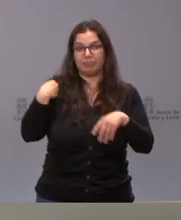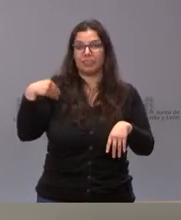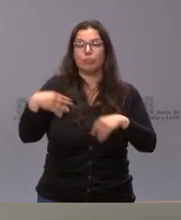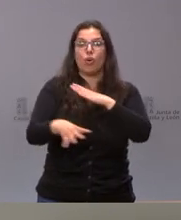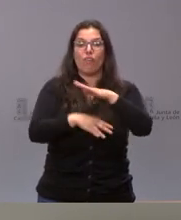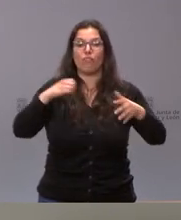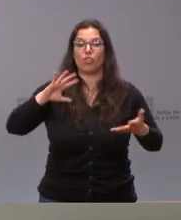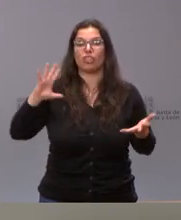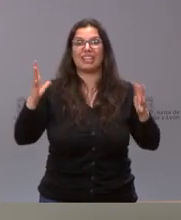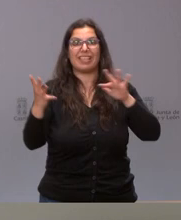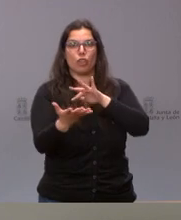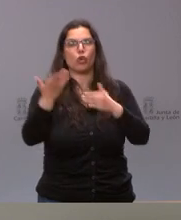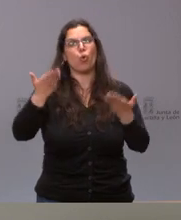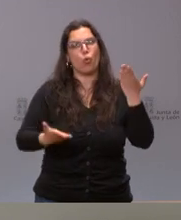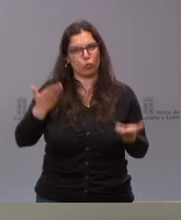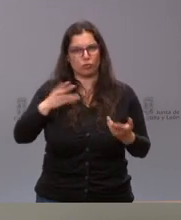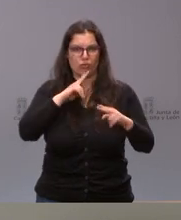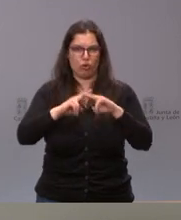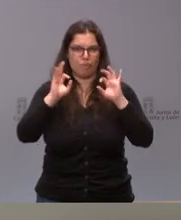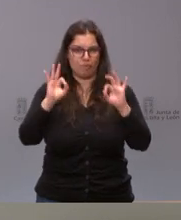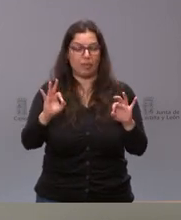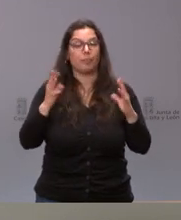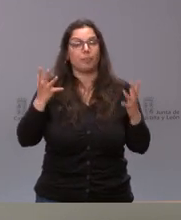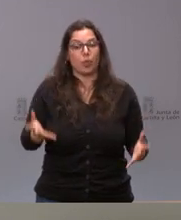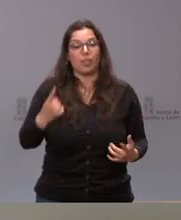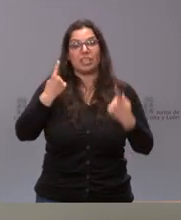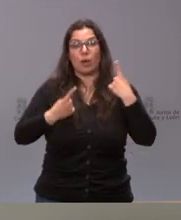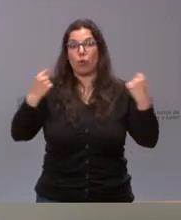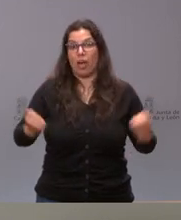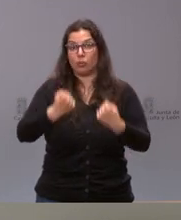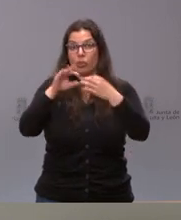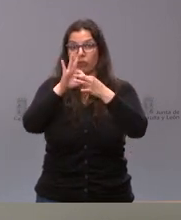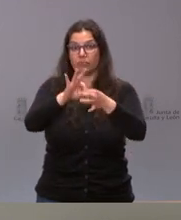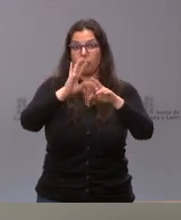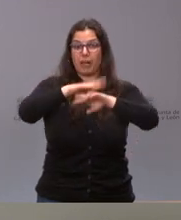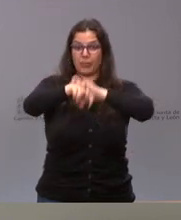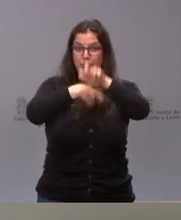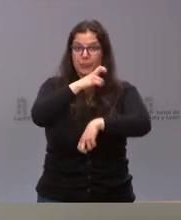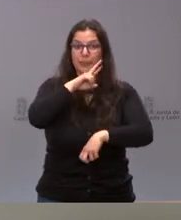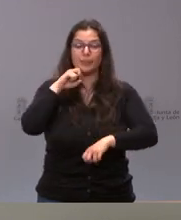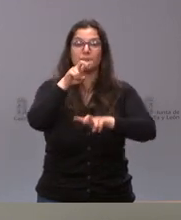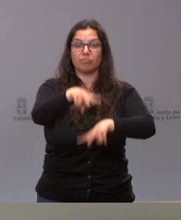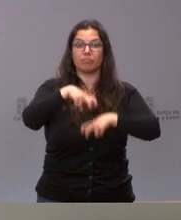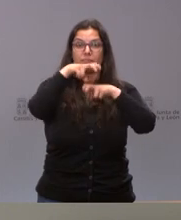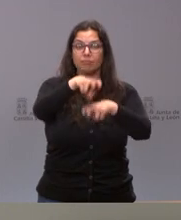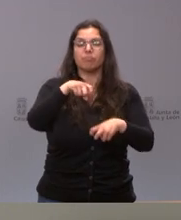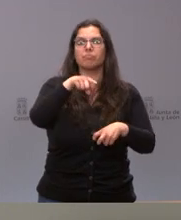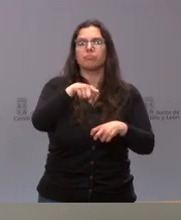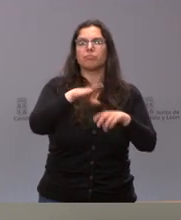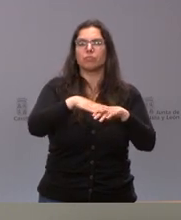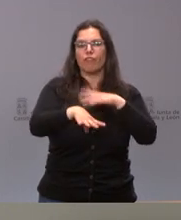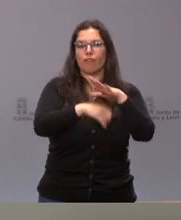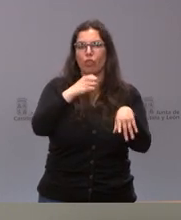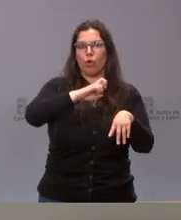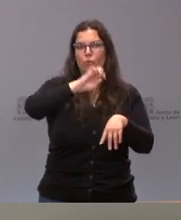transición justa. Por tanto, algunas de estas actuaciones van tocando diversos de los fondos europeos que vamos